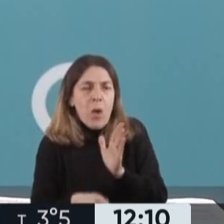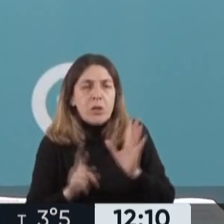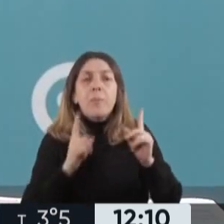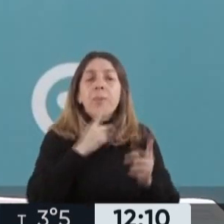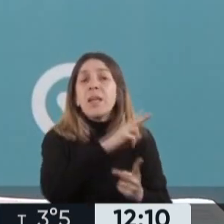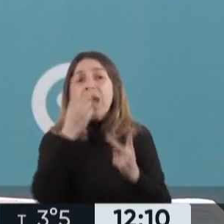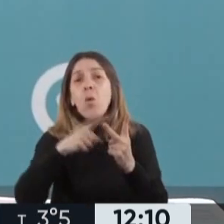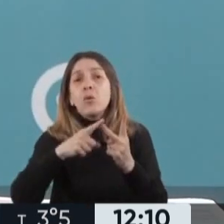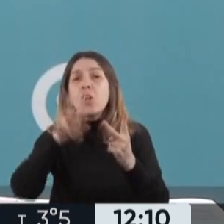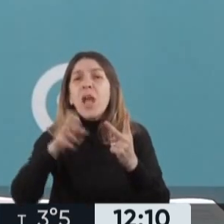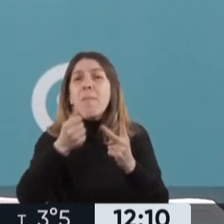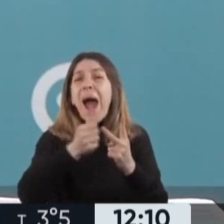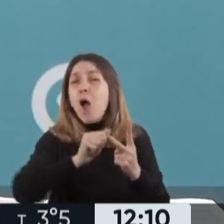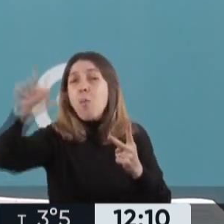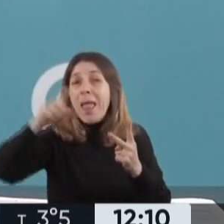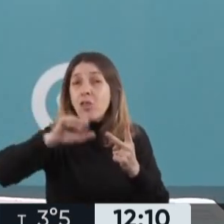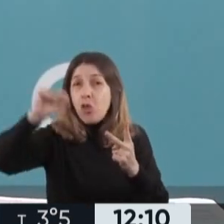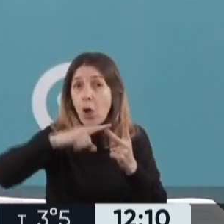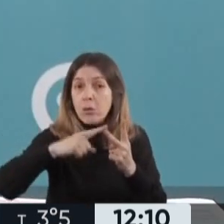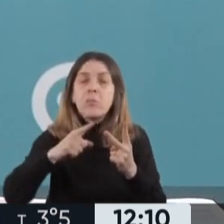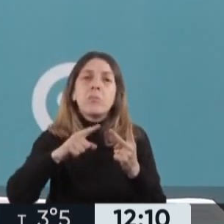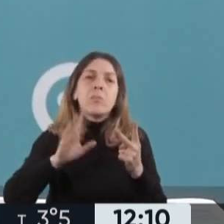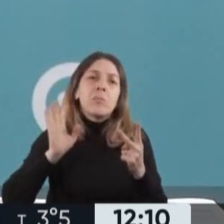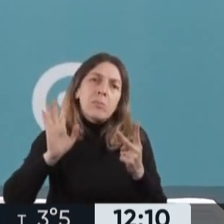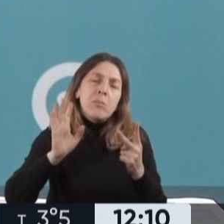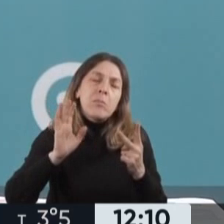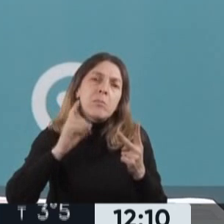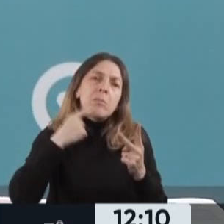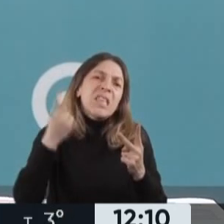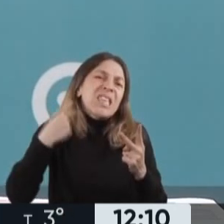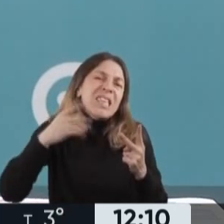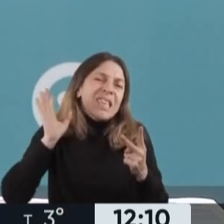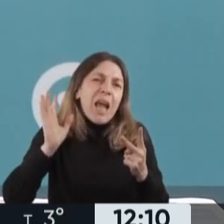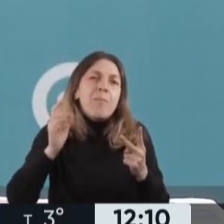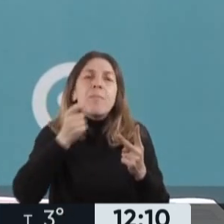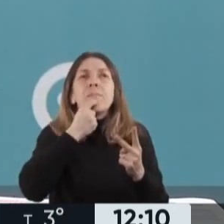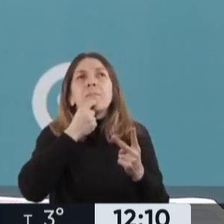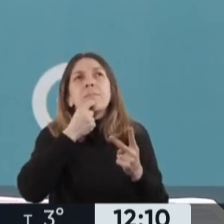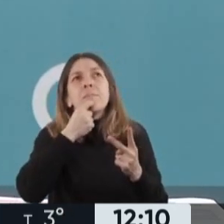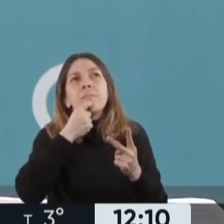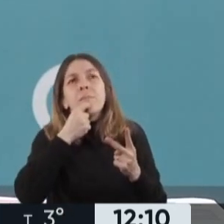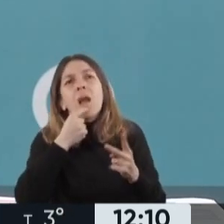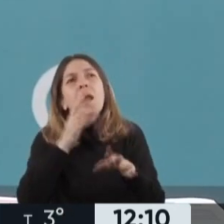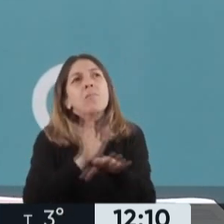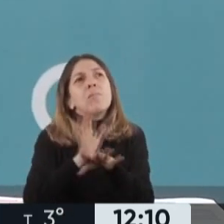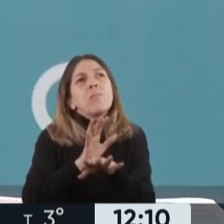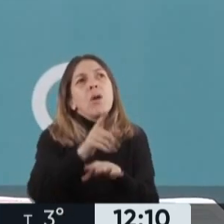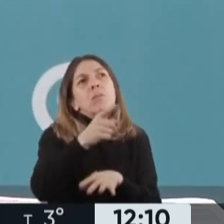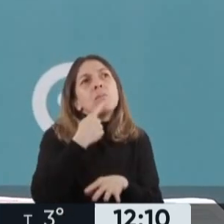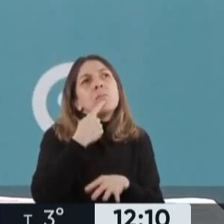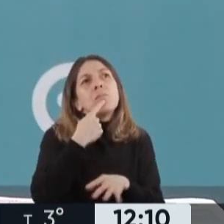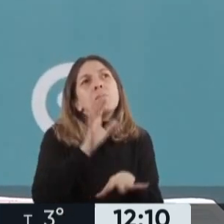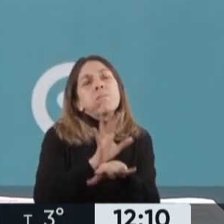respecto a los aumentos, acá lo que estamos hablando es siempre que el desil más alto va a ser el que